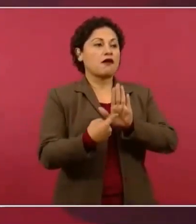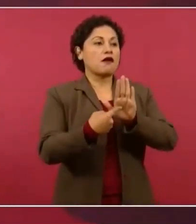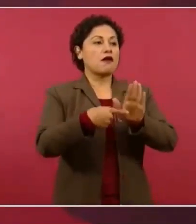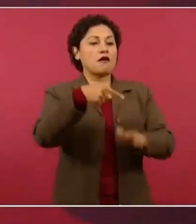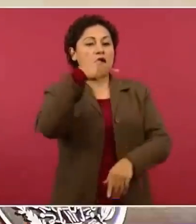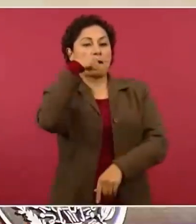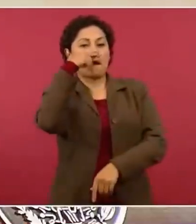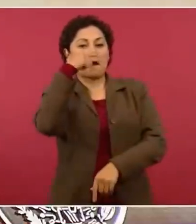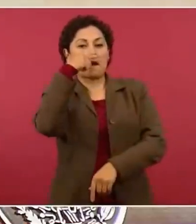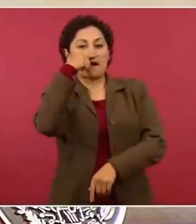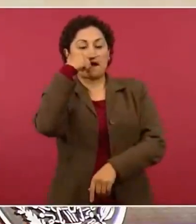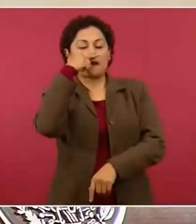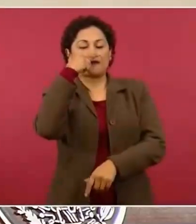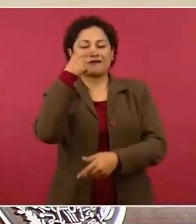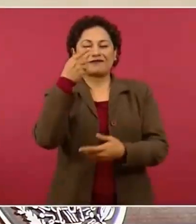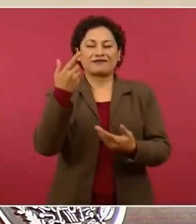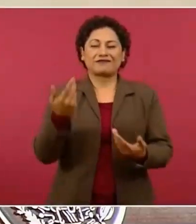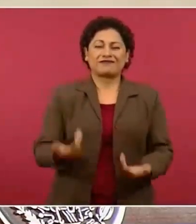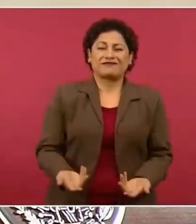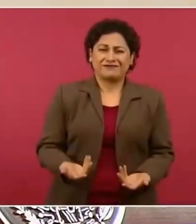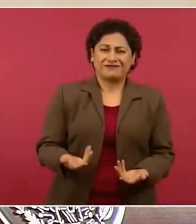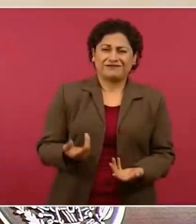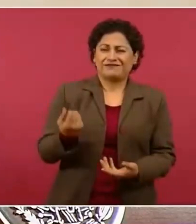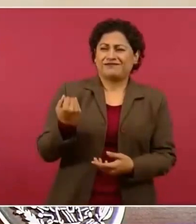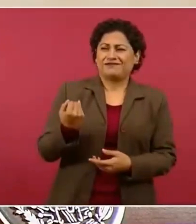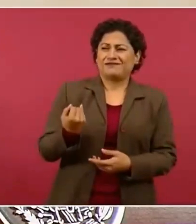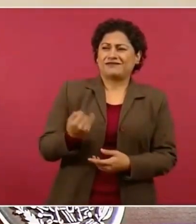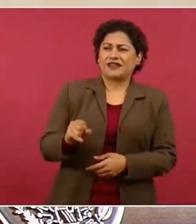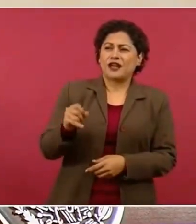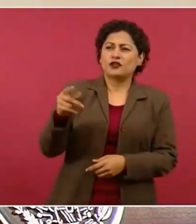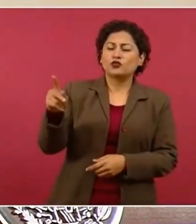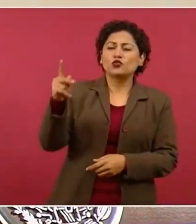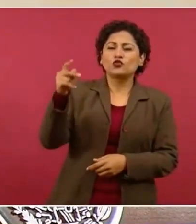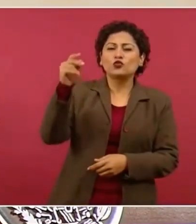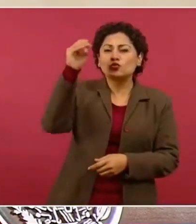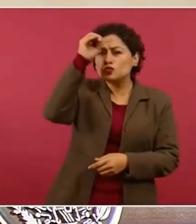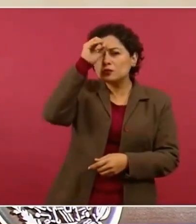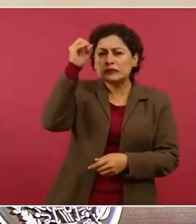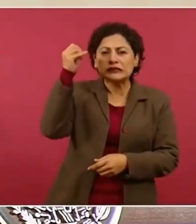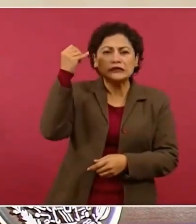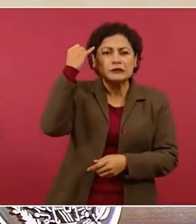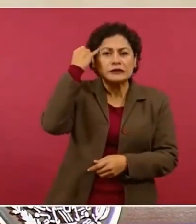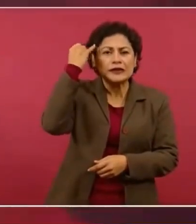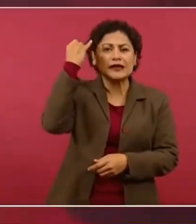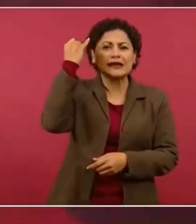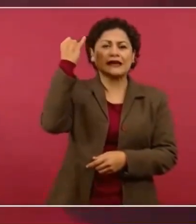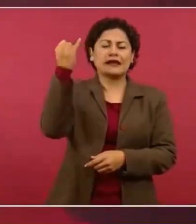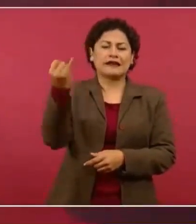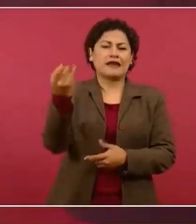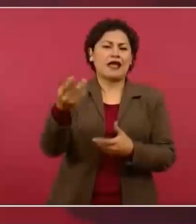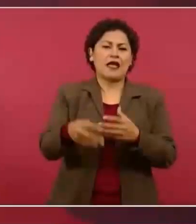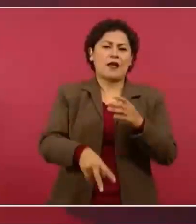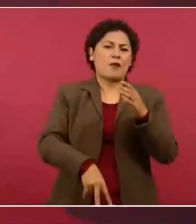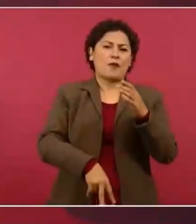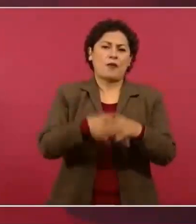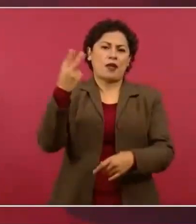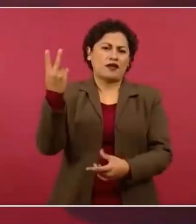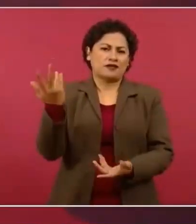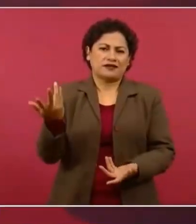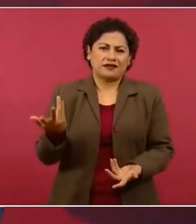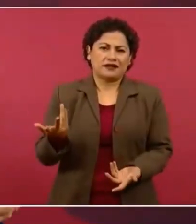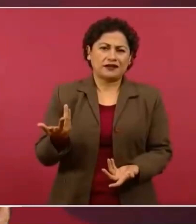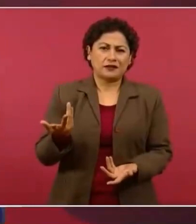Es un argumento muy ramplón y además es una falta de